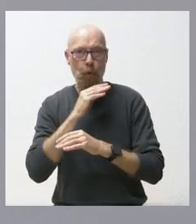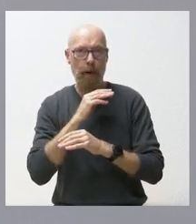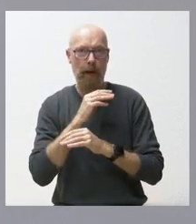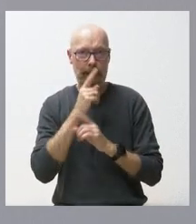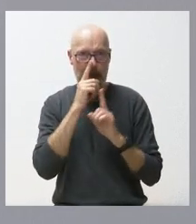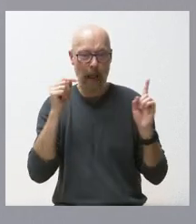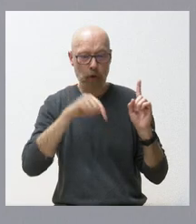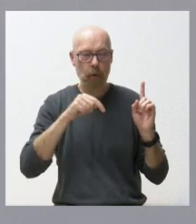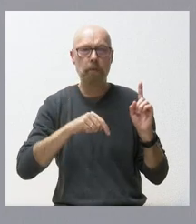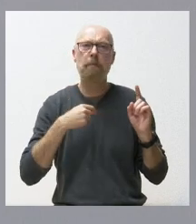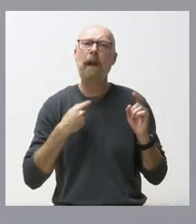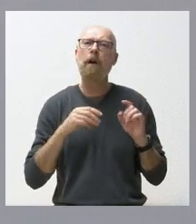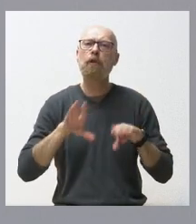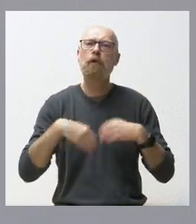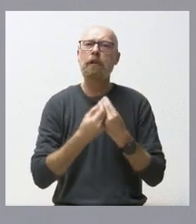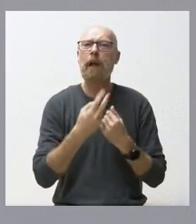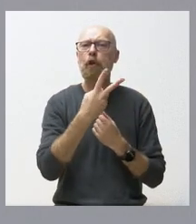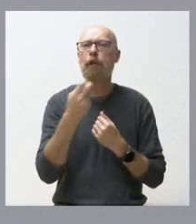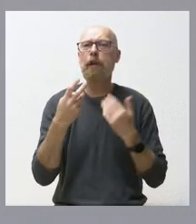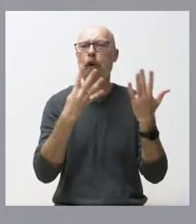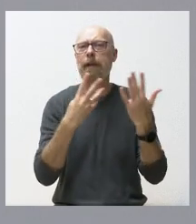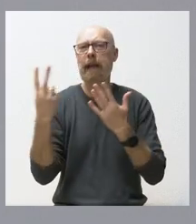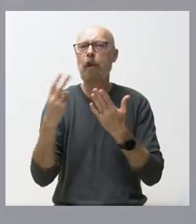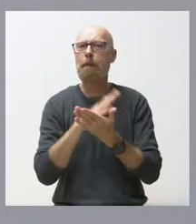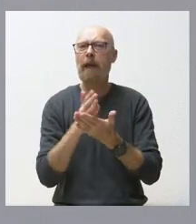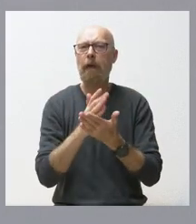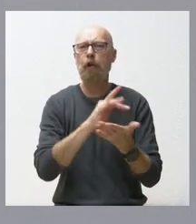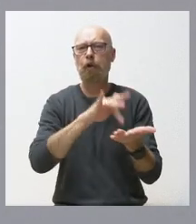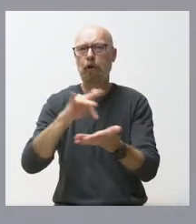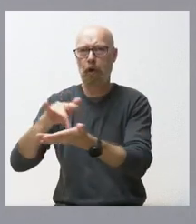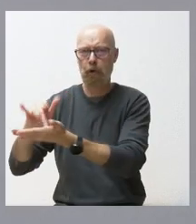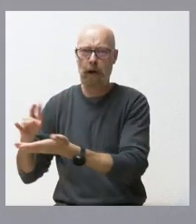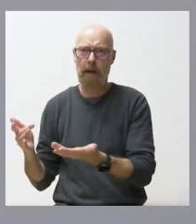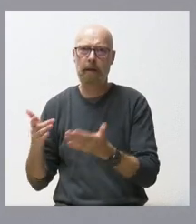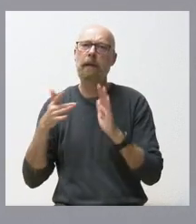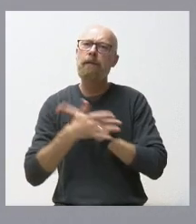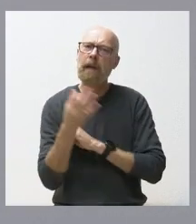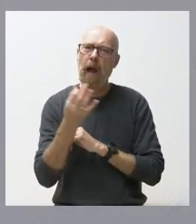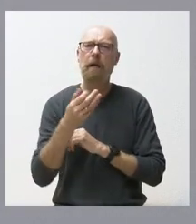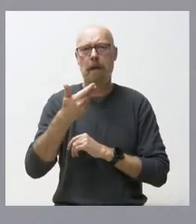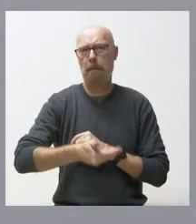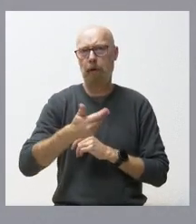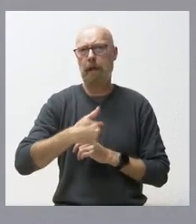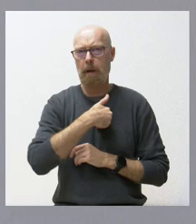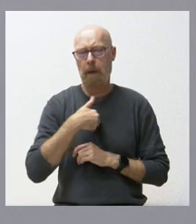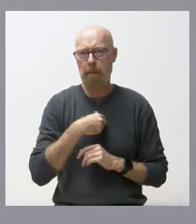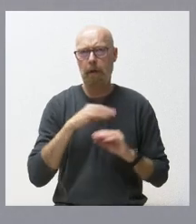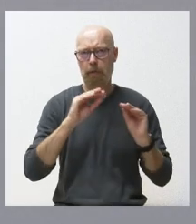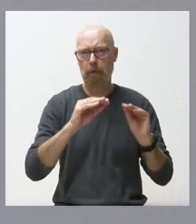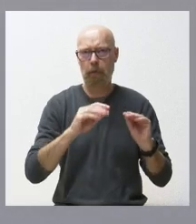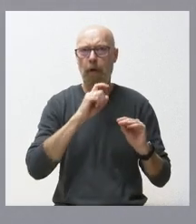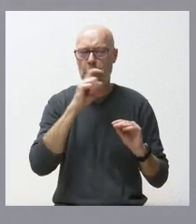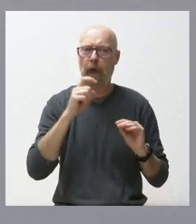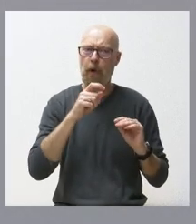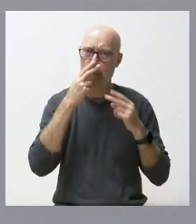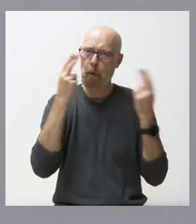mediado ya en un total de 292 conflictos colectivos, lo que refleja claramente la importancia de esta Fundación Pública de